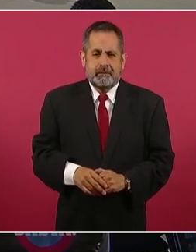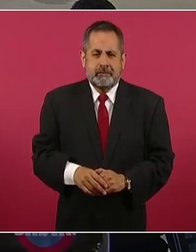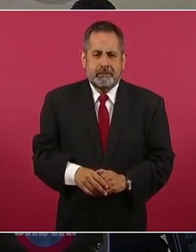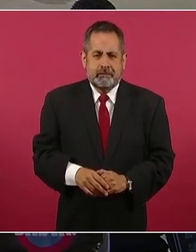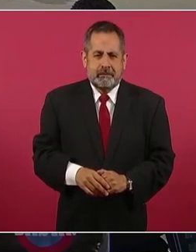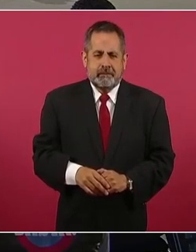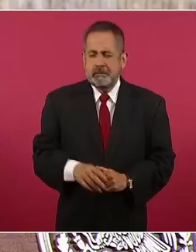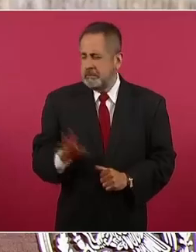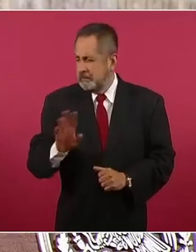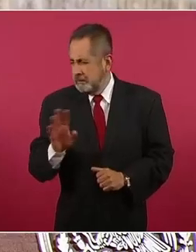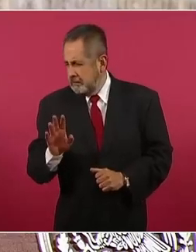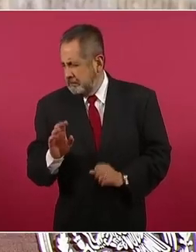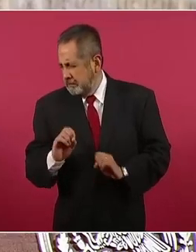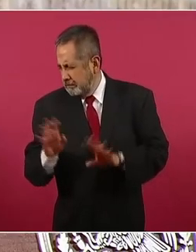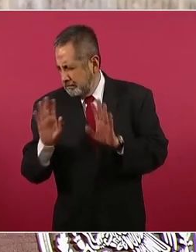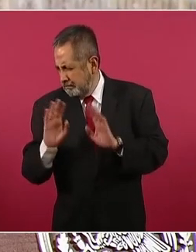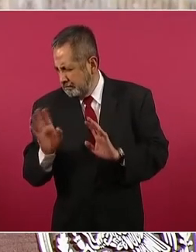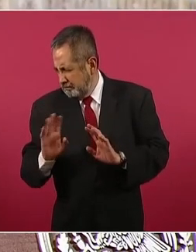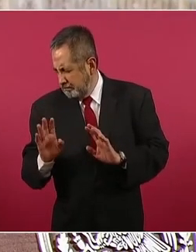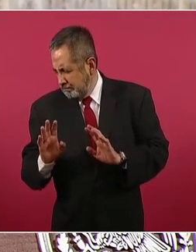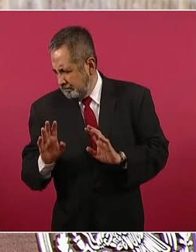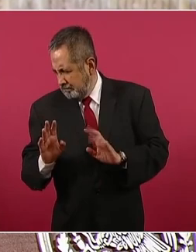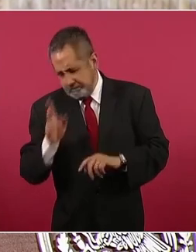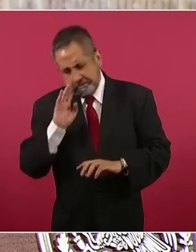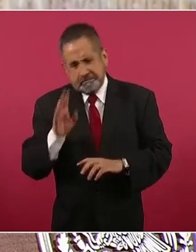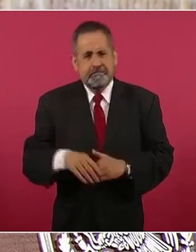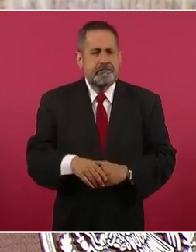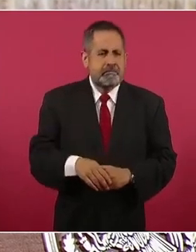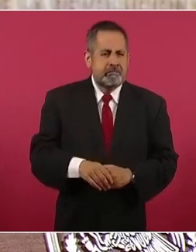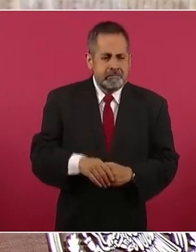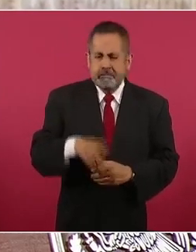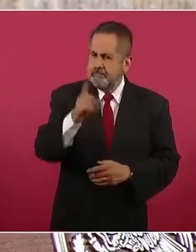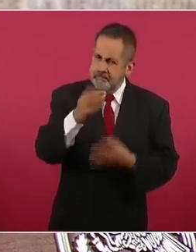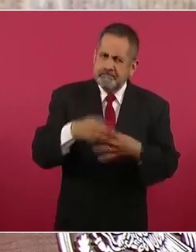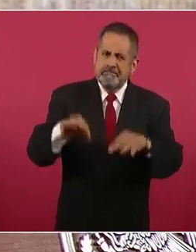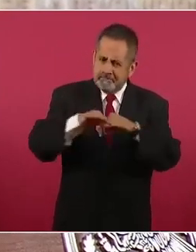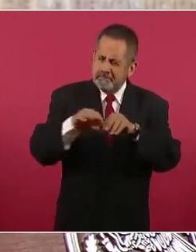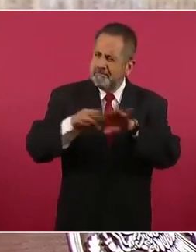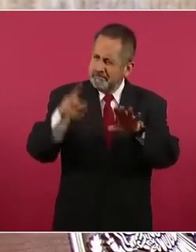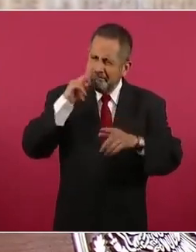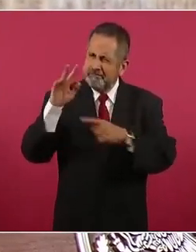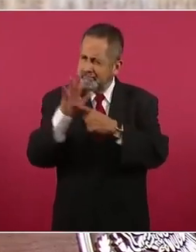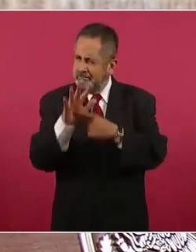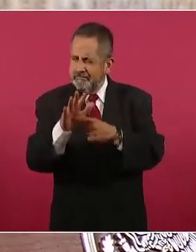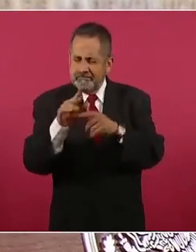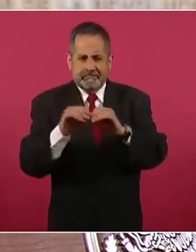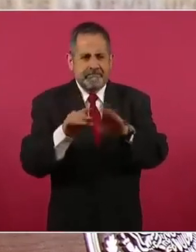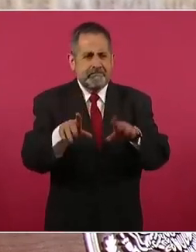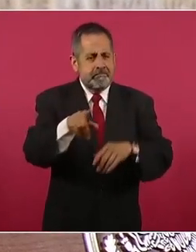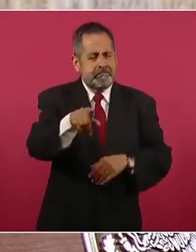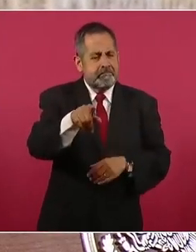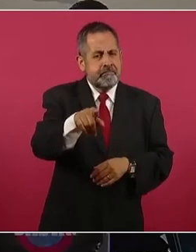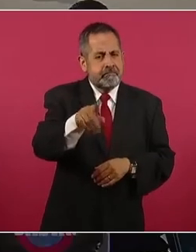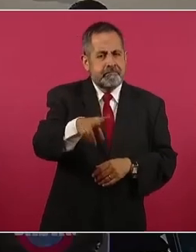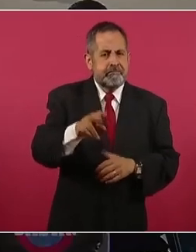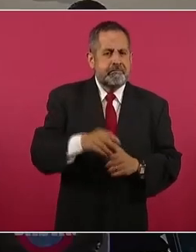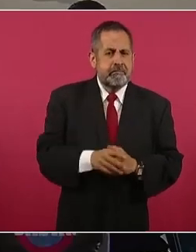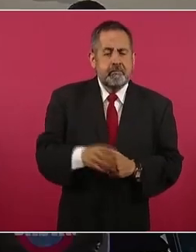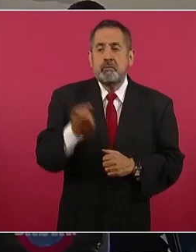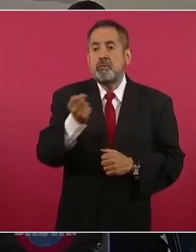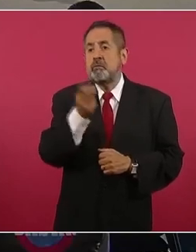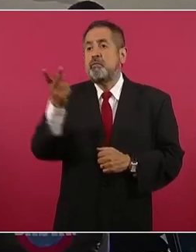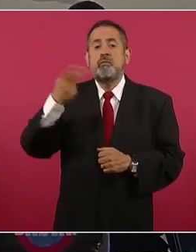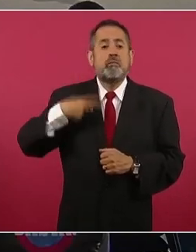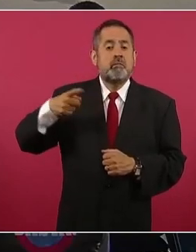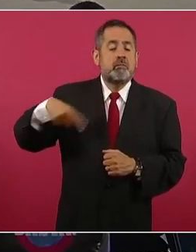Si no, lo dejamos, pero sí es importante porque a lo mejor mucha